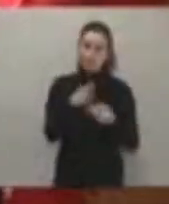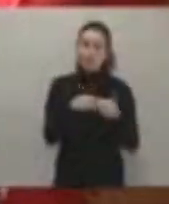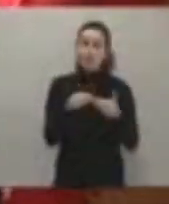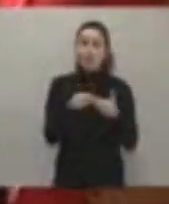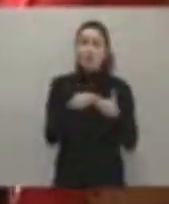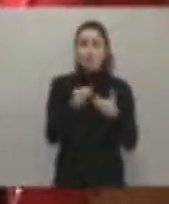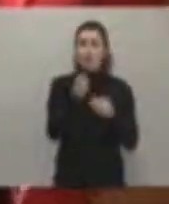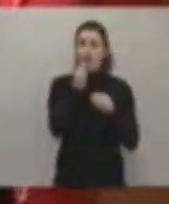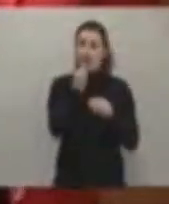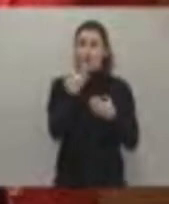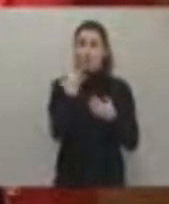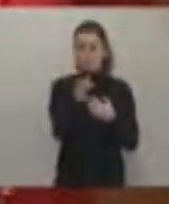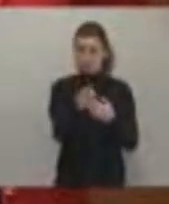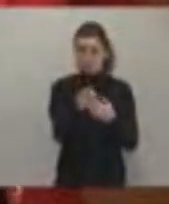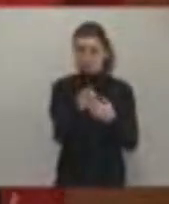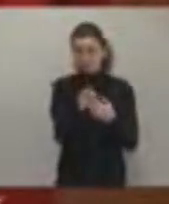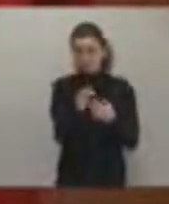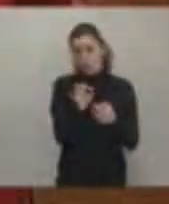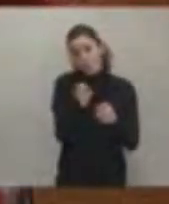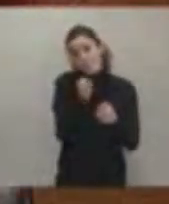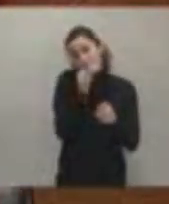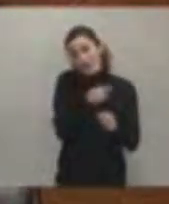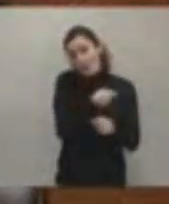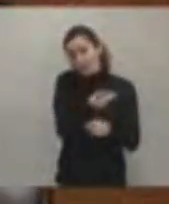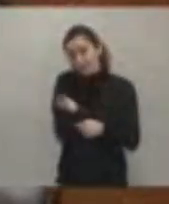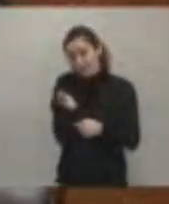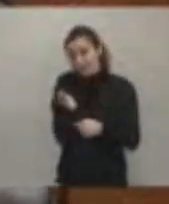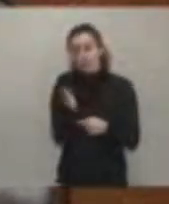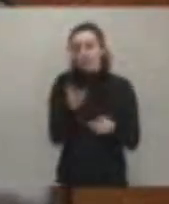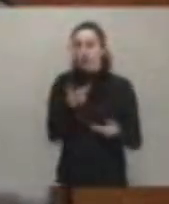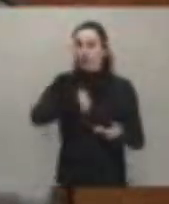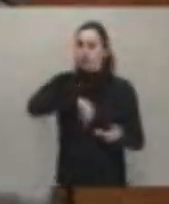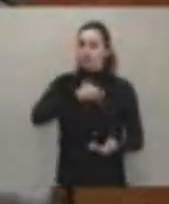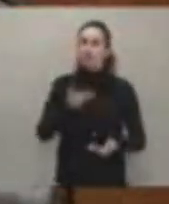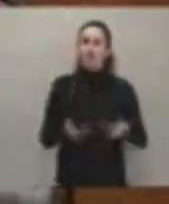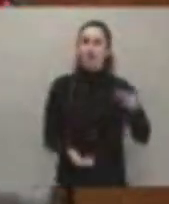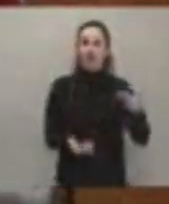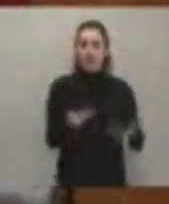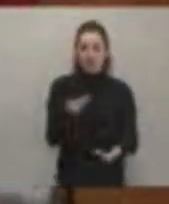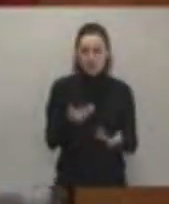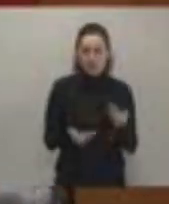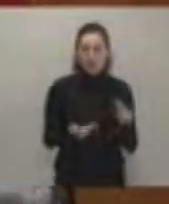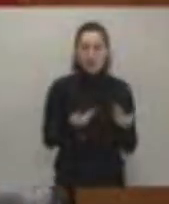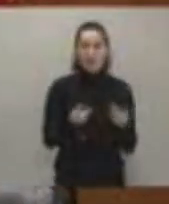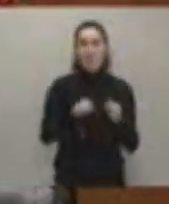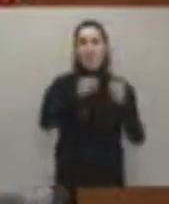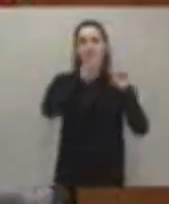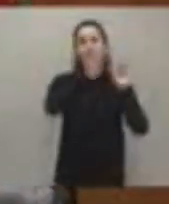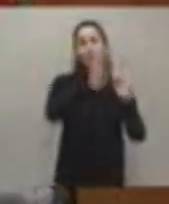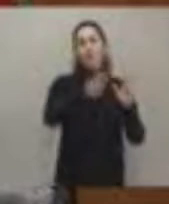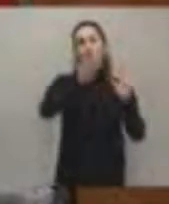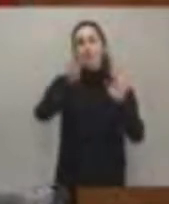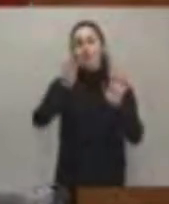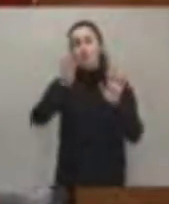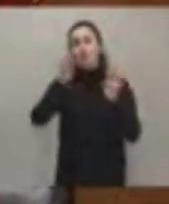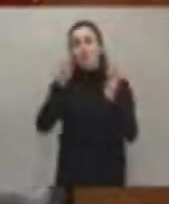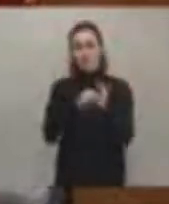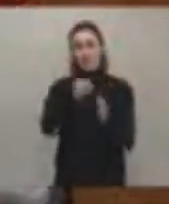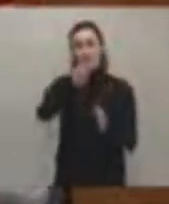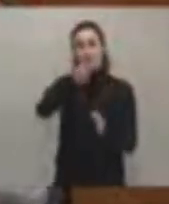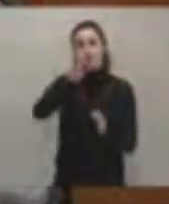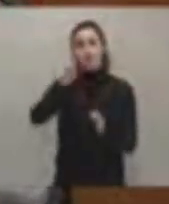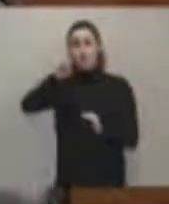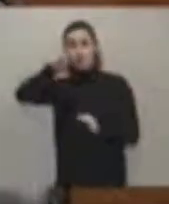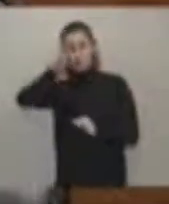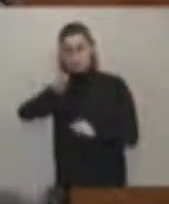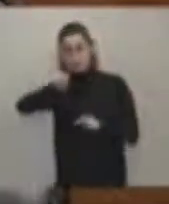datos más favorables, el balance que nosotros hacemos con 98.302